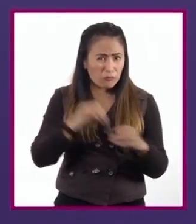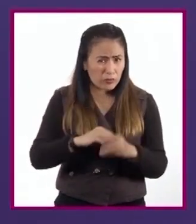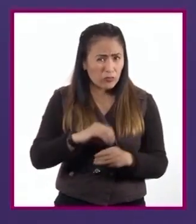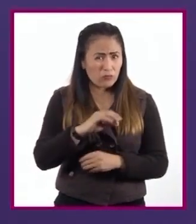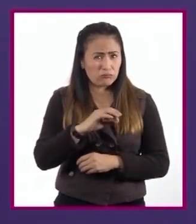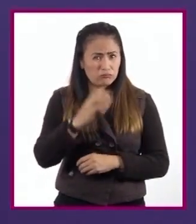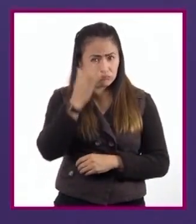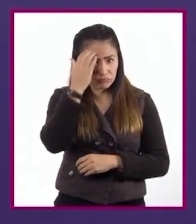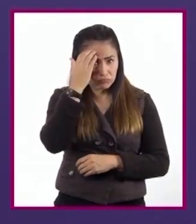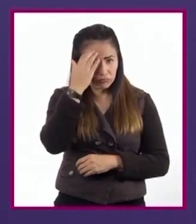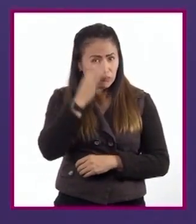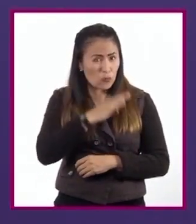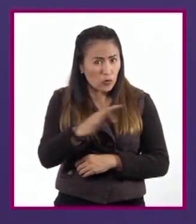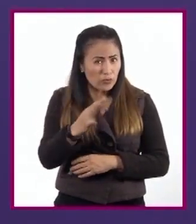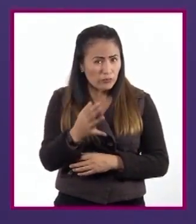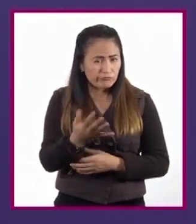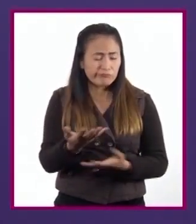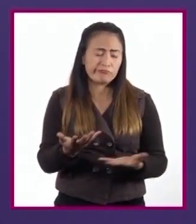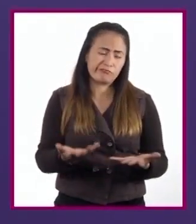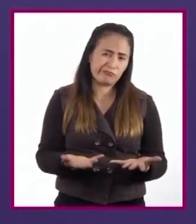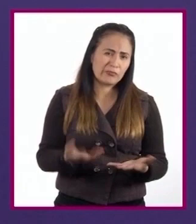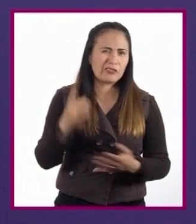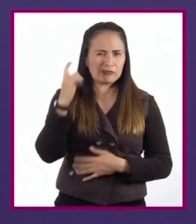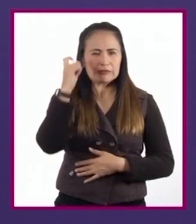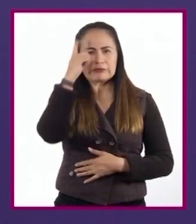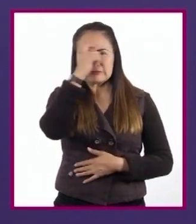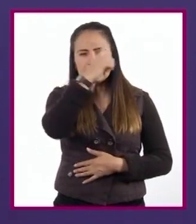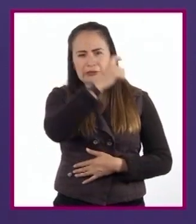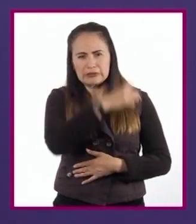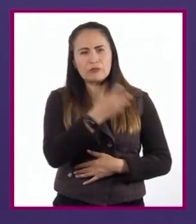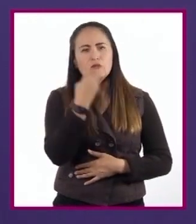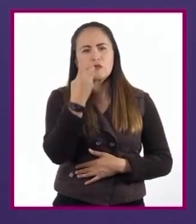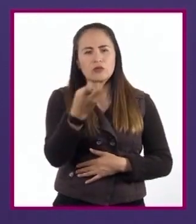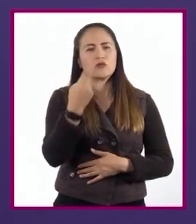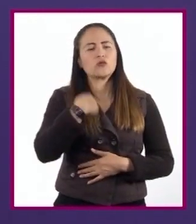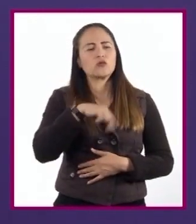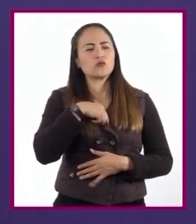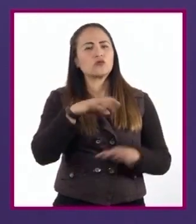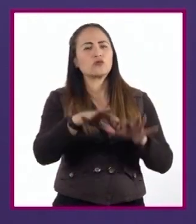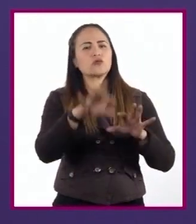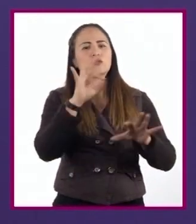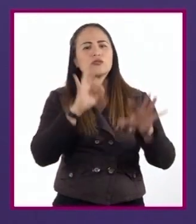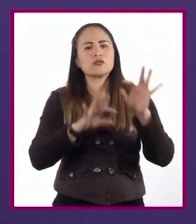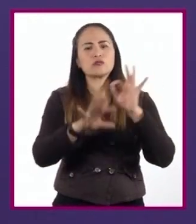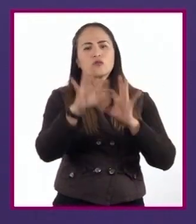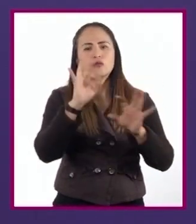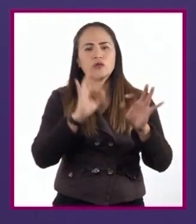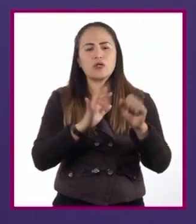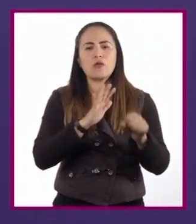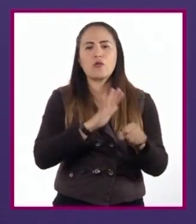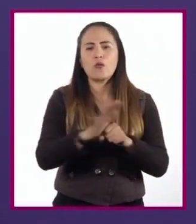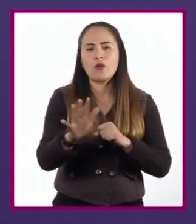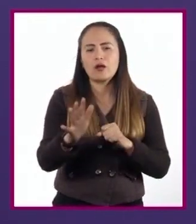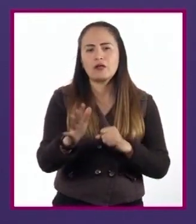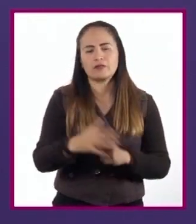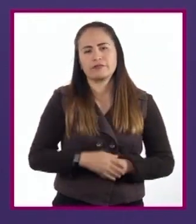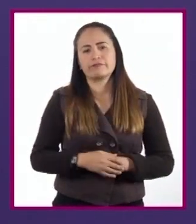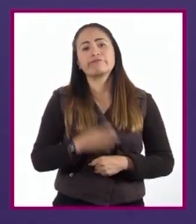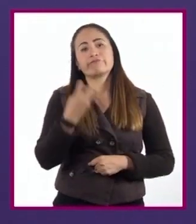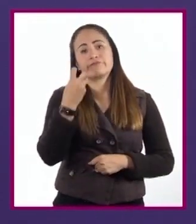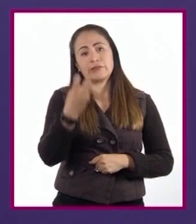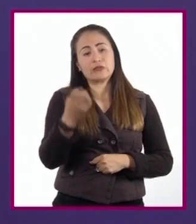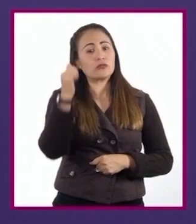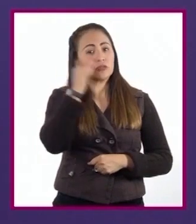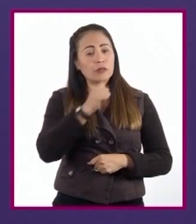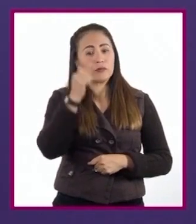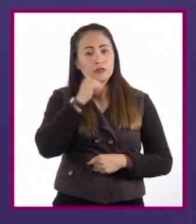Por supuesto. Por eso, hay que saber escoger a cuáles nos vamos a acercar. Y como dijimos antes, estar abierto